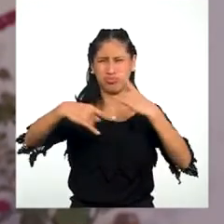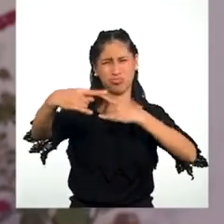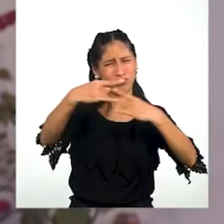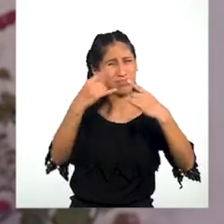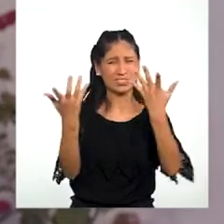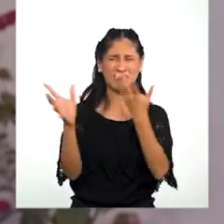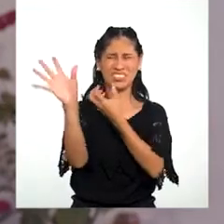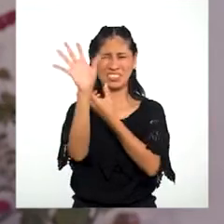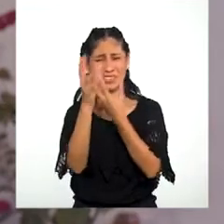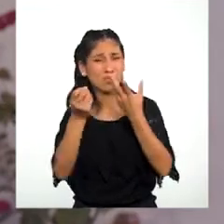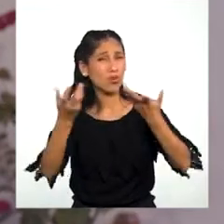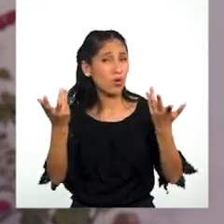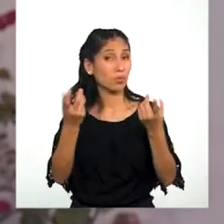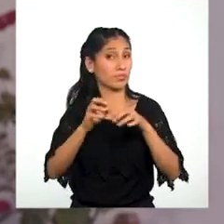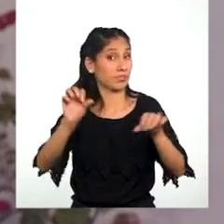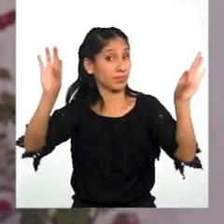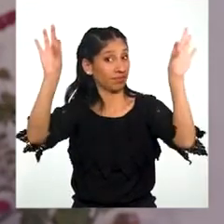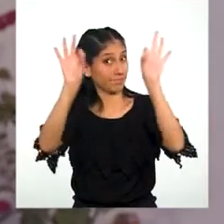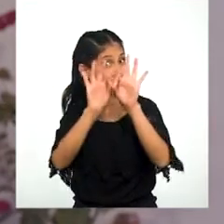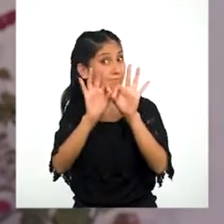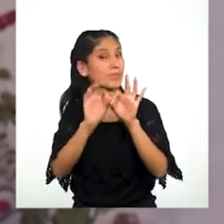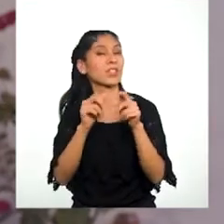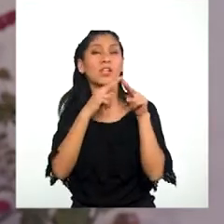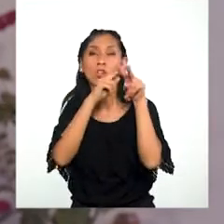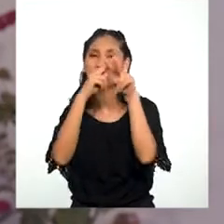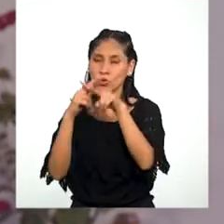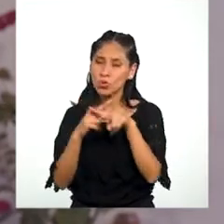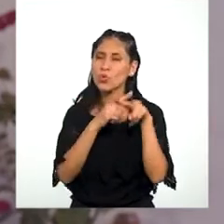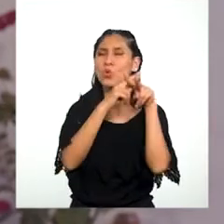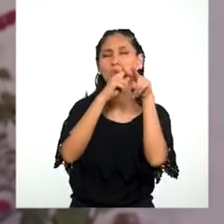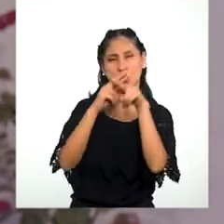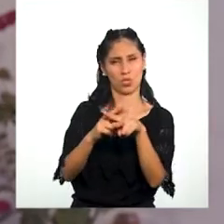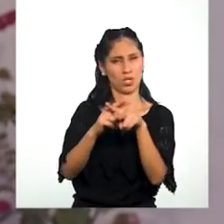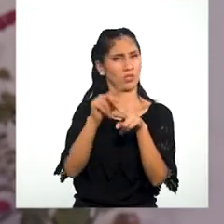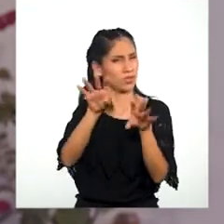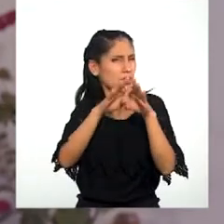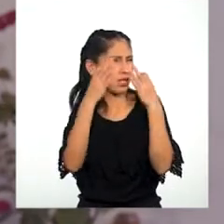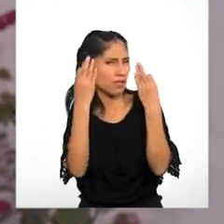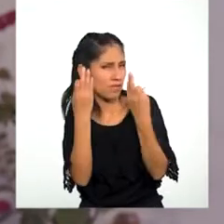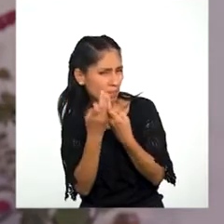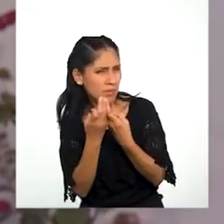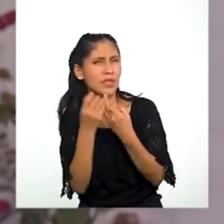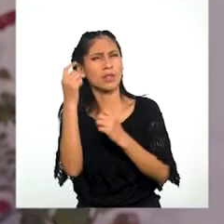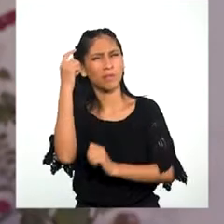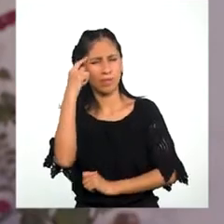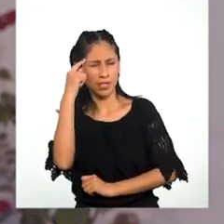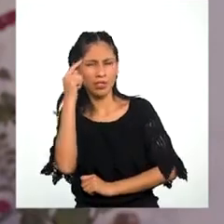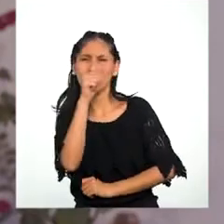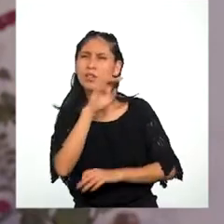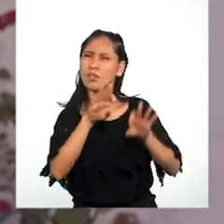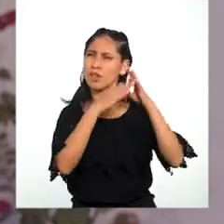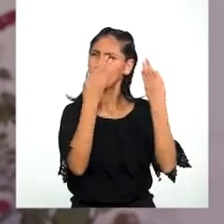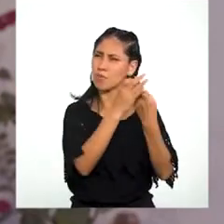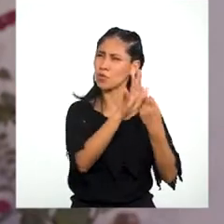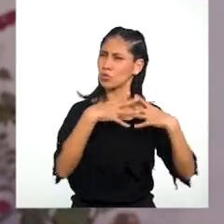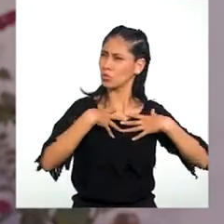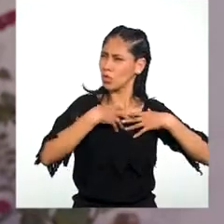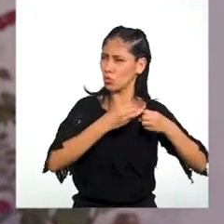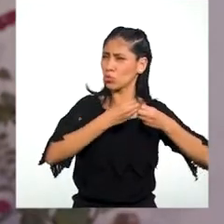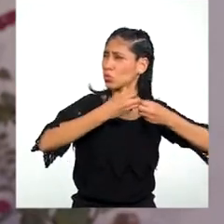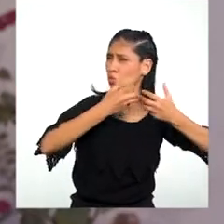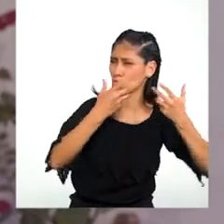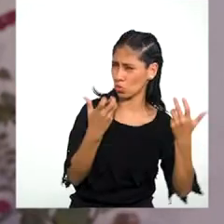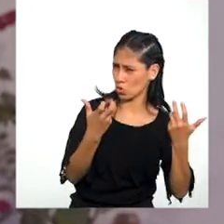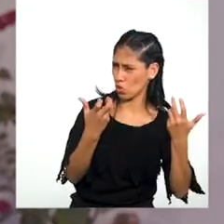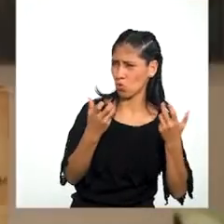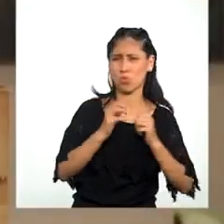no debemos Bajar la guardia Encontremos inspiración En nuestra familia Y su bienestar Cuando estemos tentados A descuidar Las